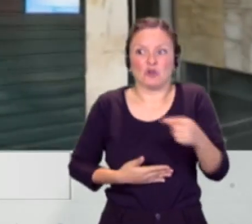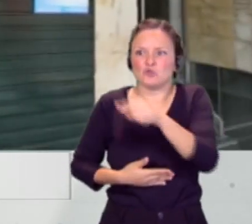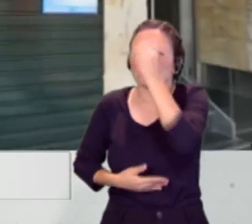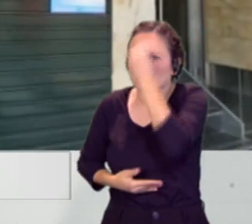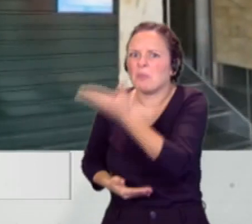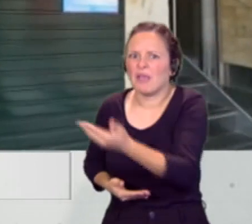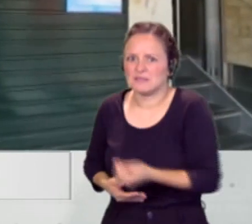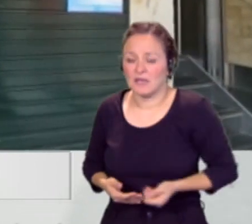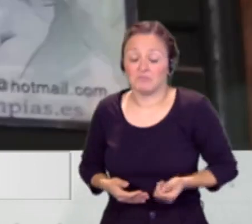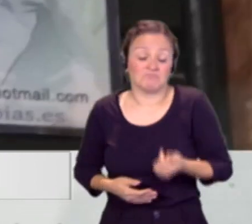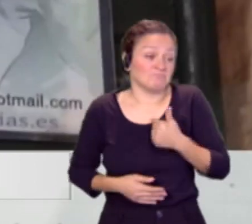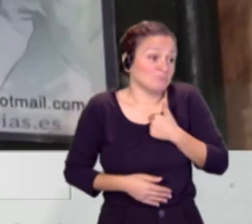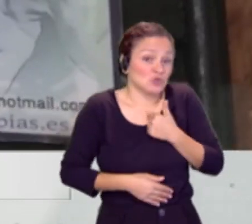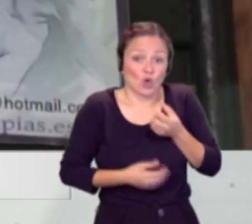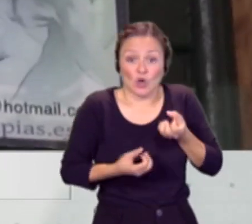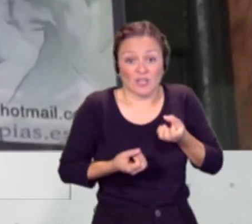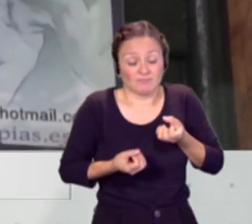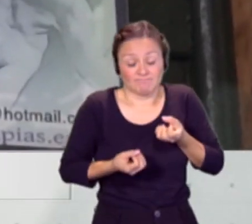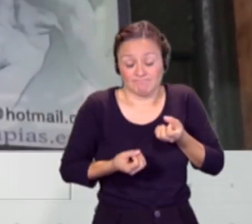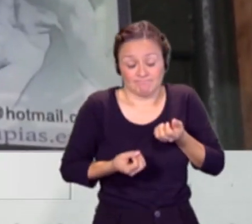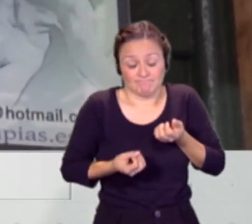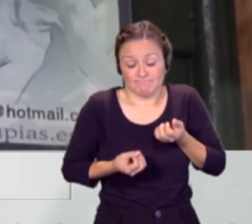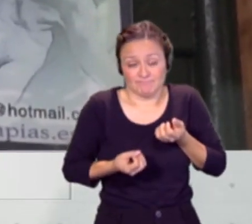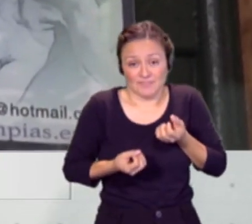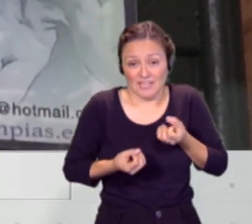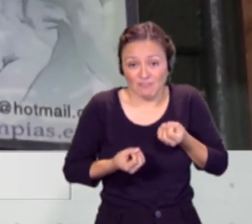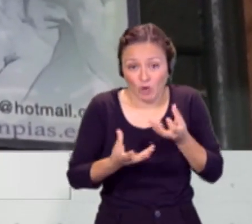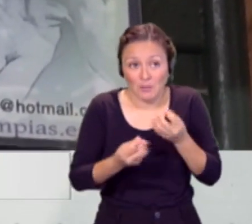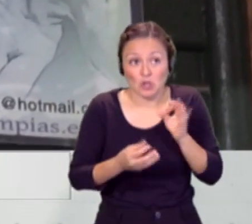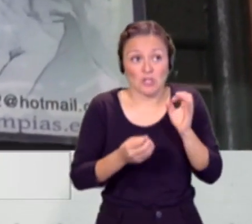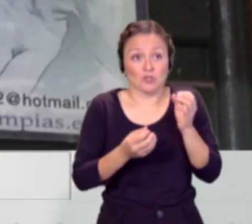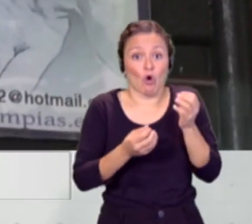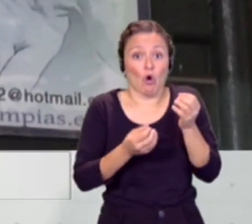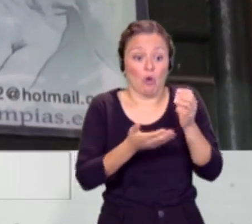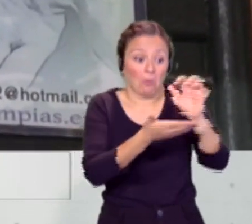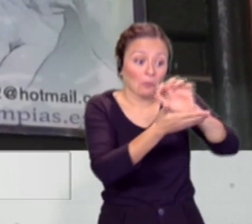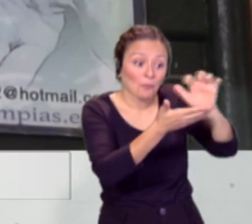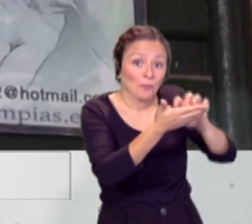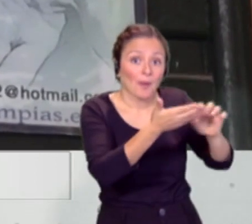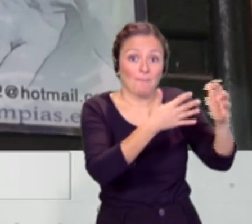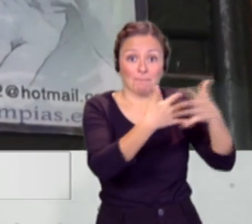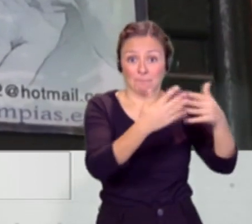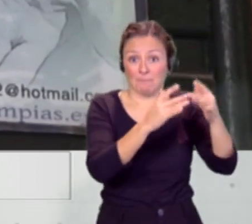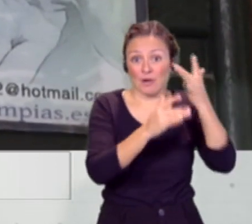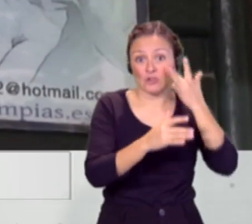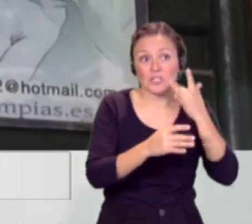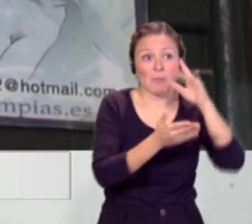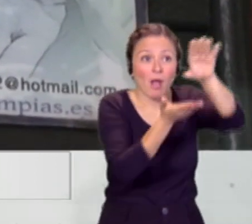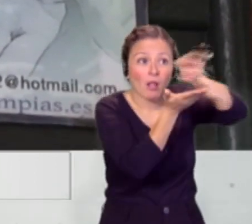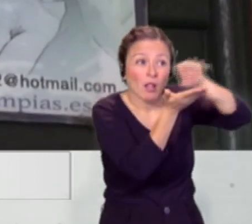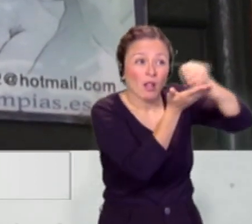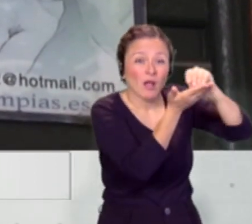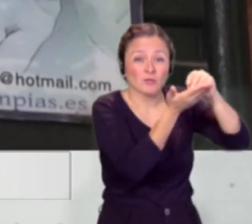Bueno, desconozco las informaciones o la solidez de la información que tenía manos limpias en el momento de